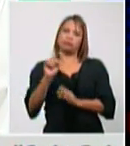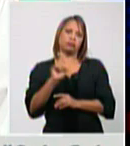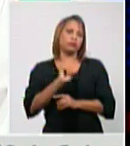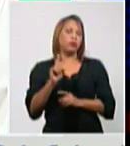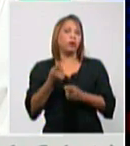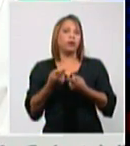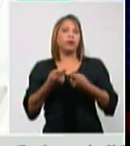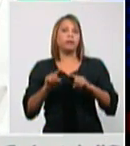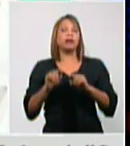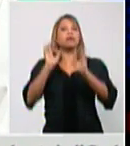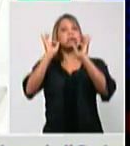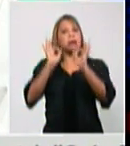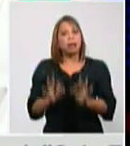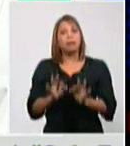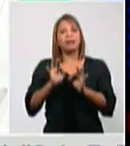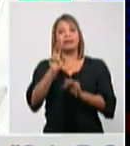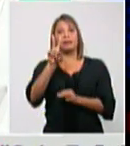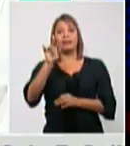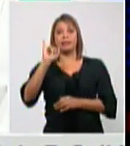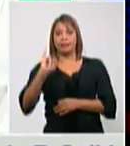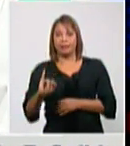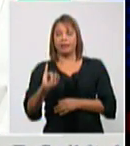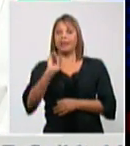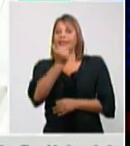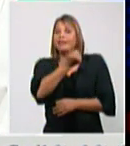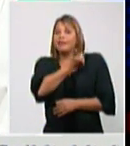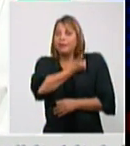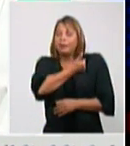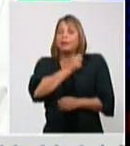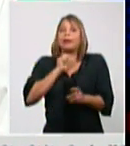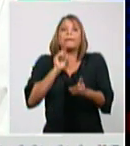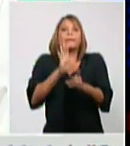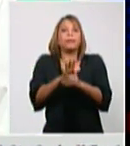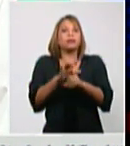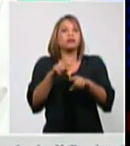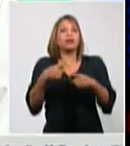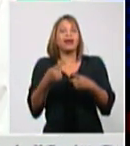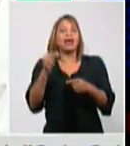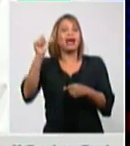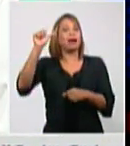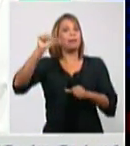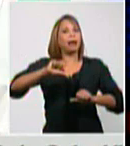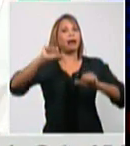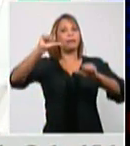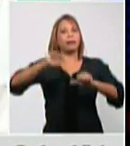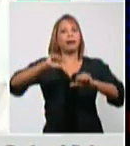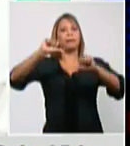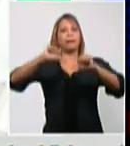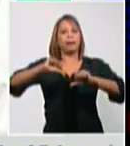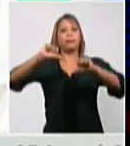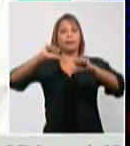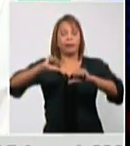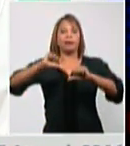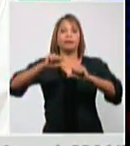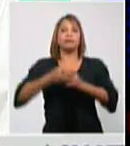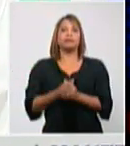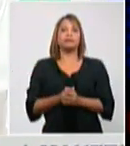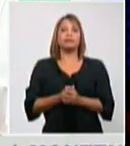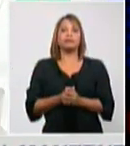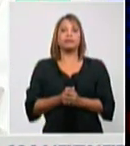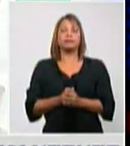realmente ya el 26 de diciembre comenzó con un empeoramiento clínico, gasométrico y